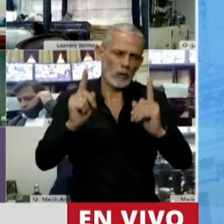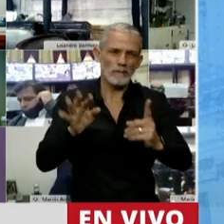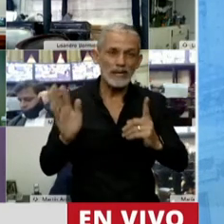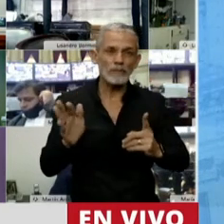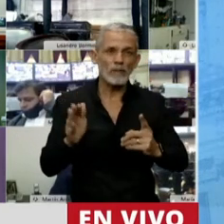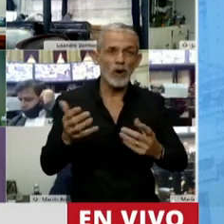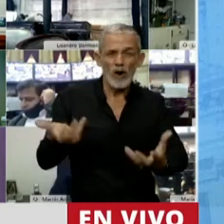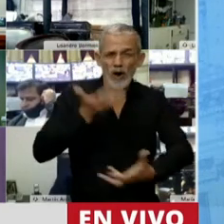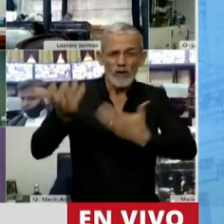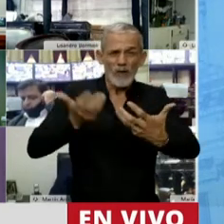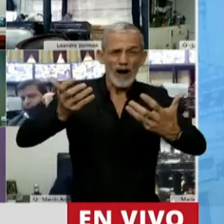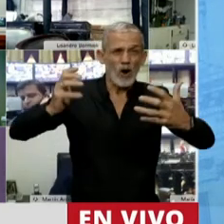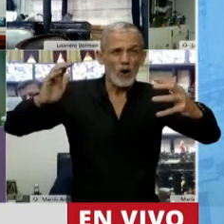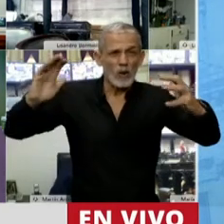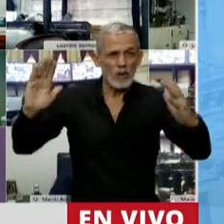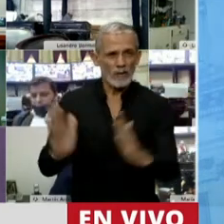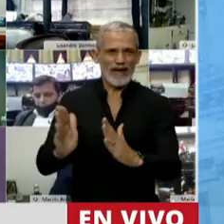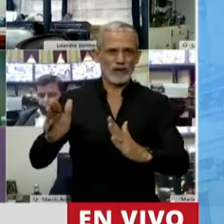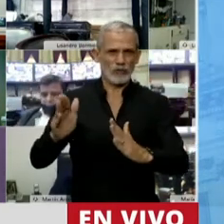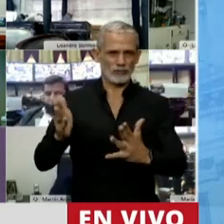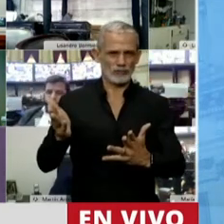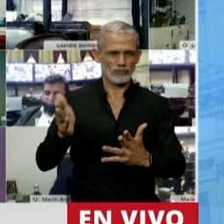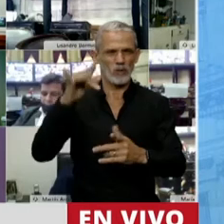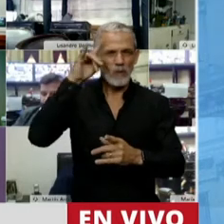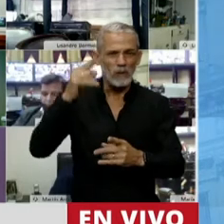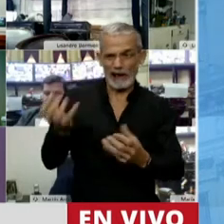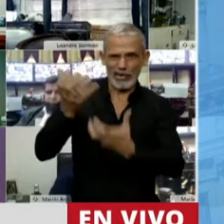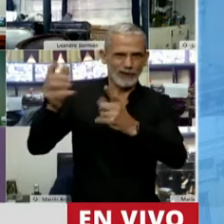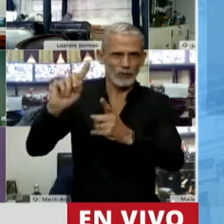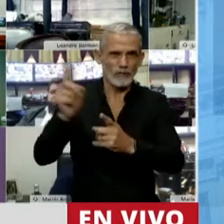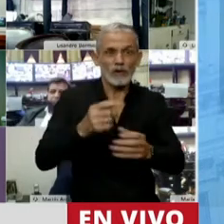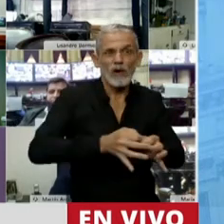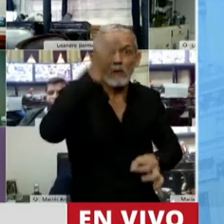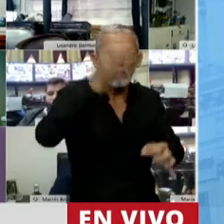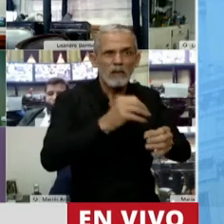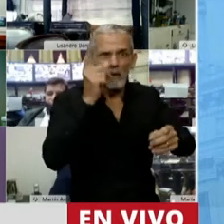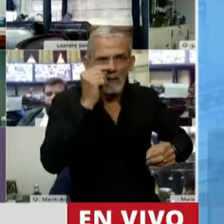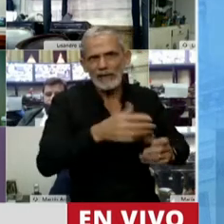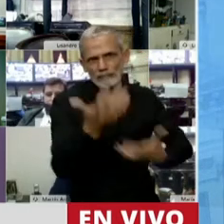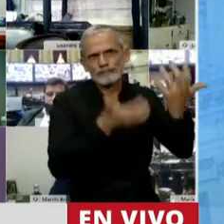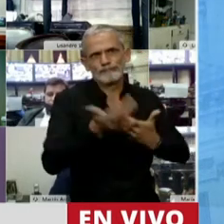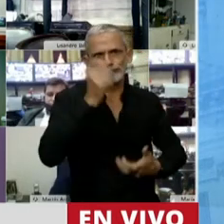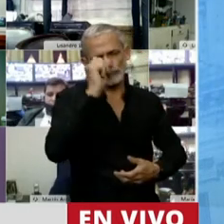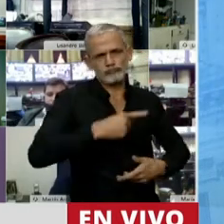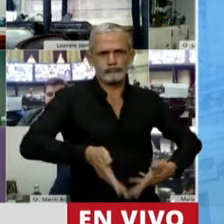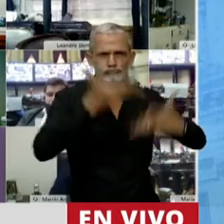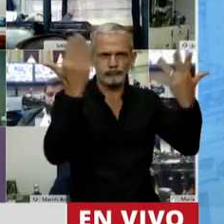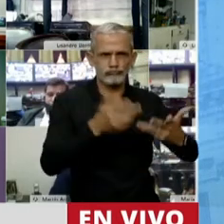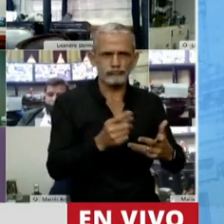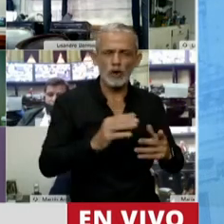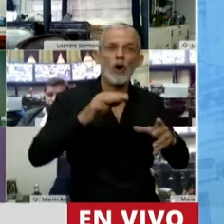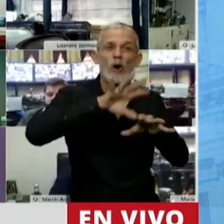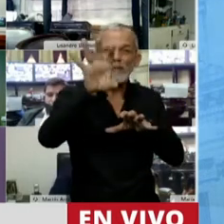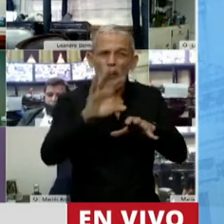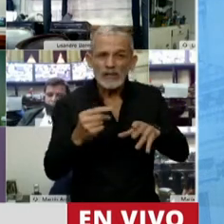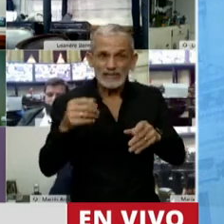intensidad, porque el nivel de combustible hubiera sido infinitamente menor. No hubiera tenido la intensidad de llegar, inclusive meterse adentro de la